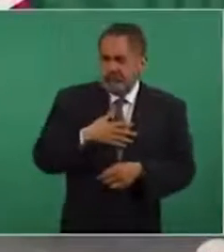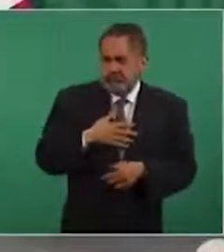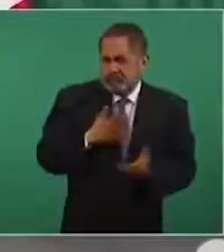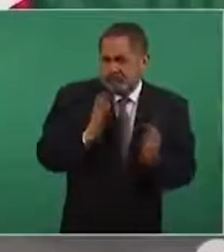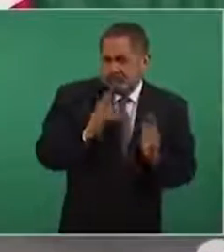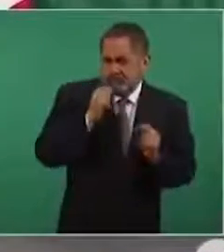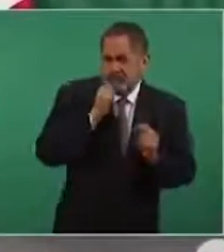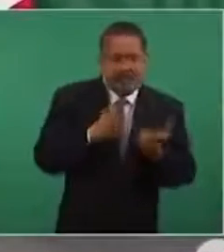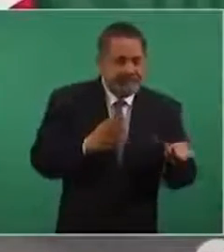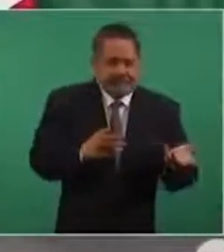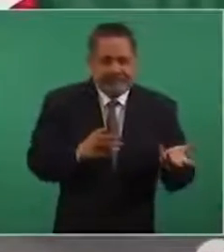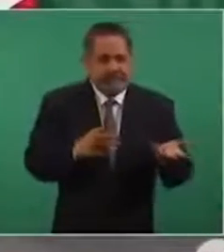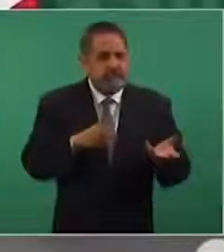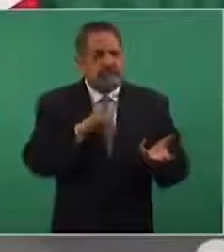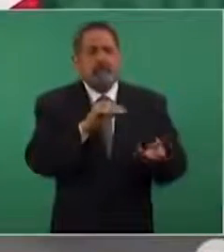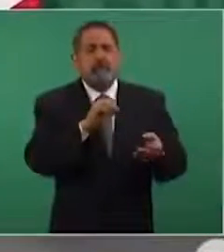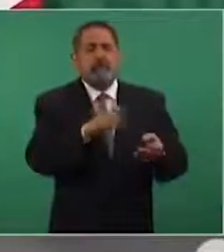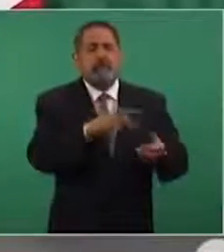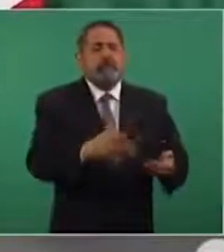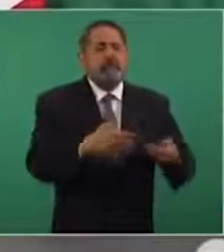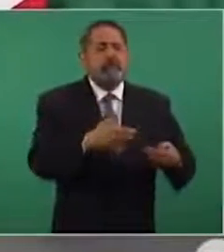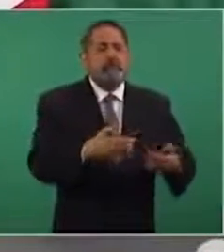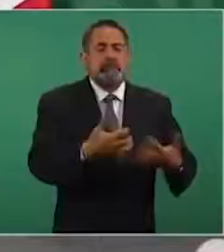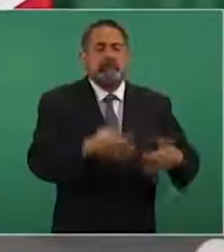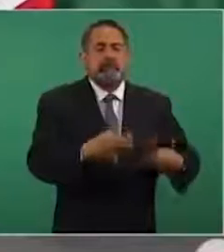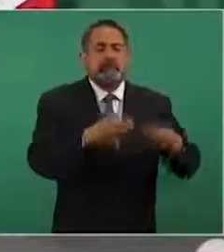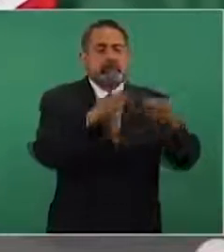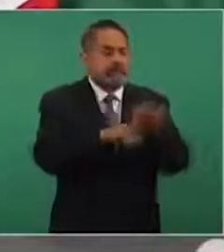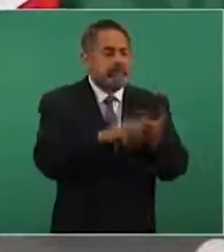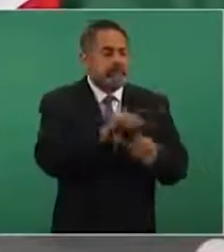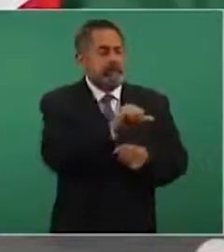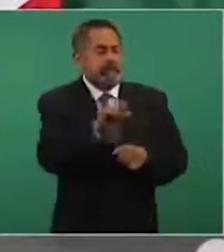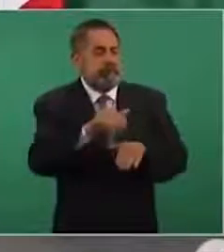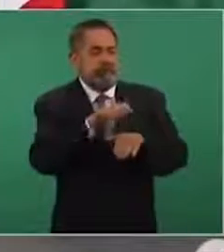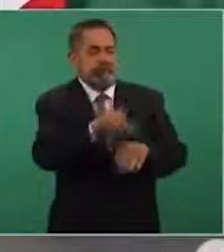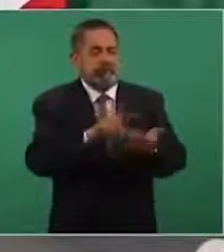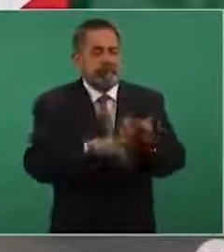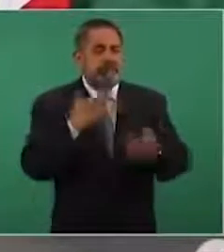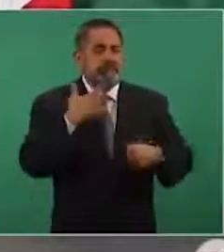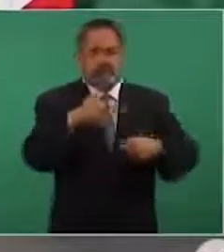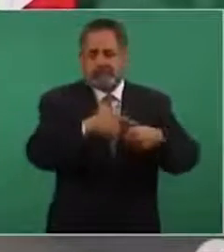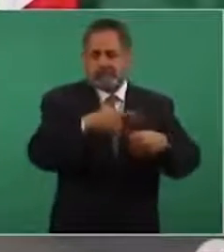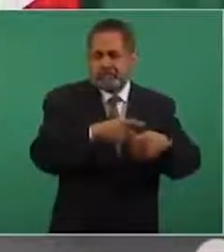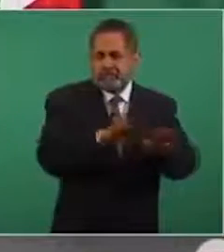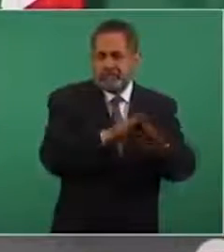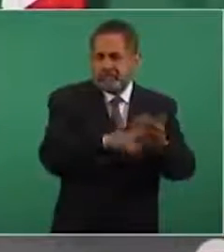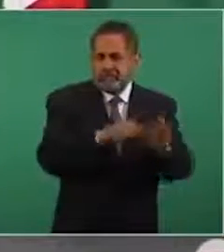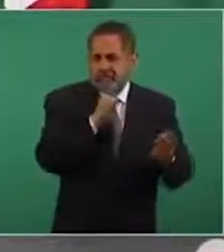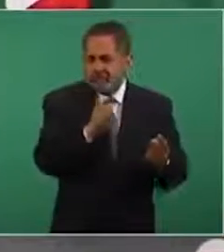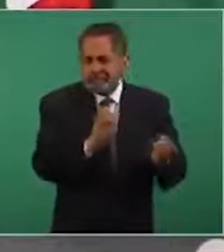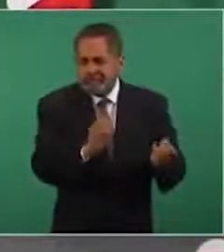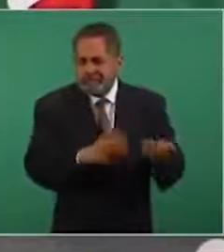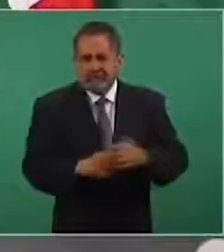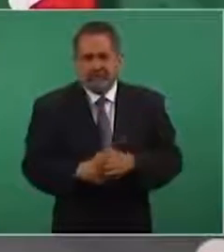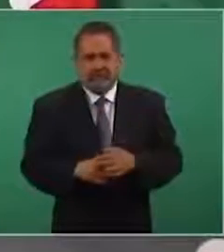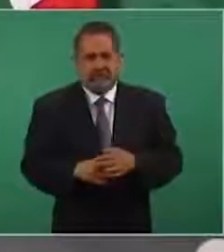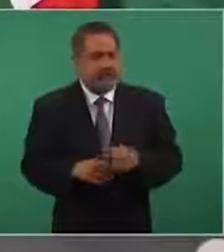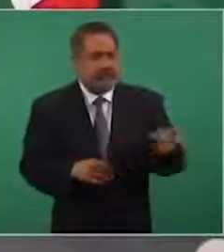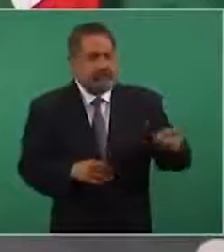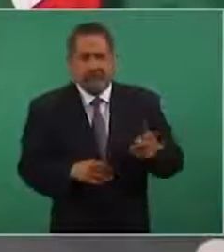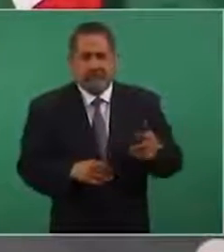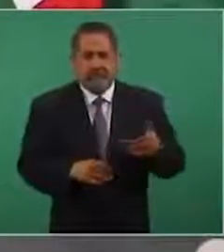no eran empresas del sector energético y ellos mismos